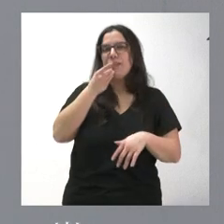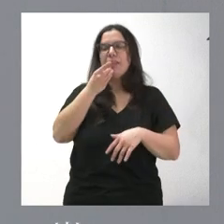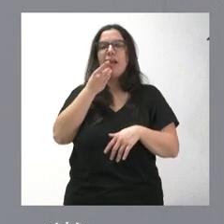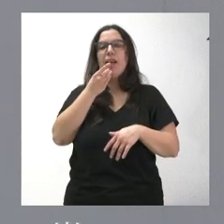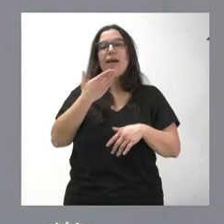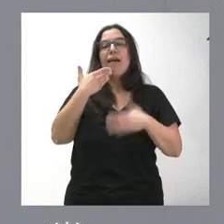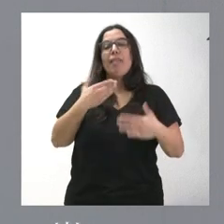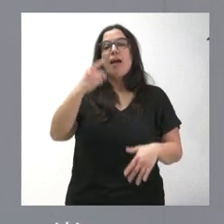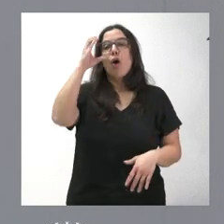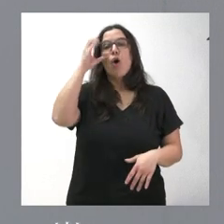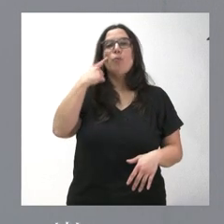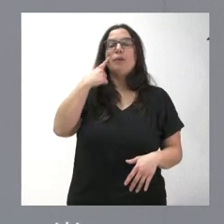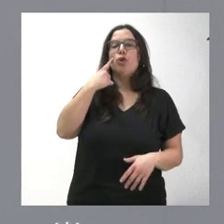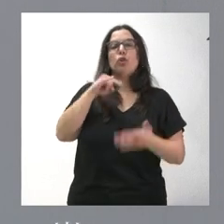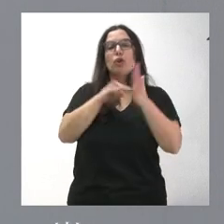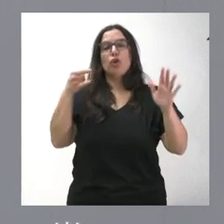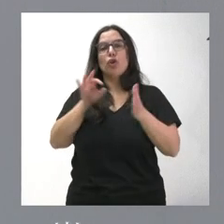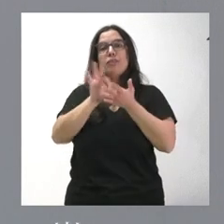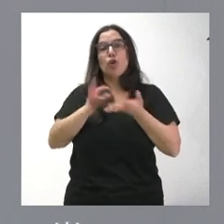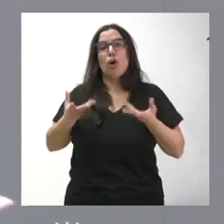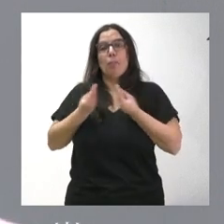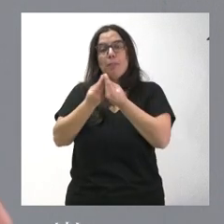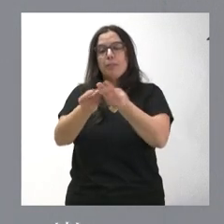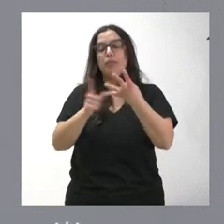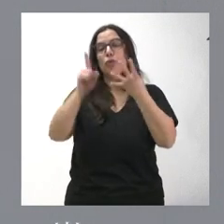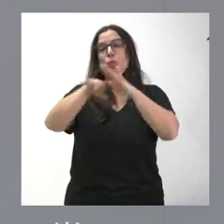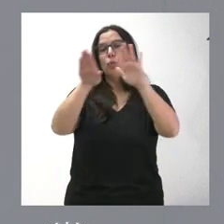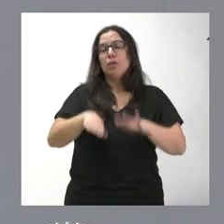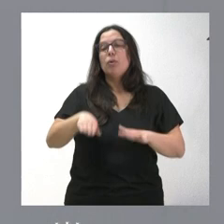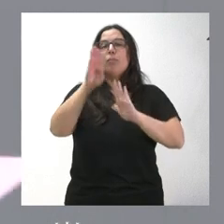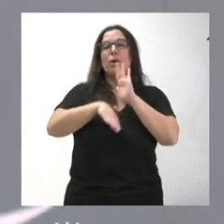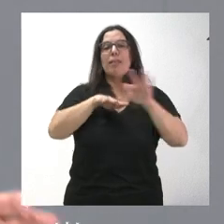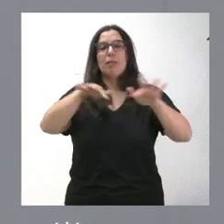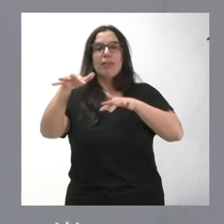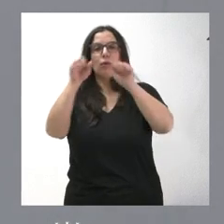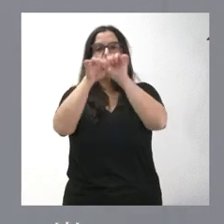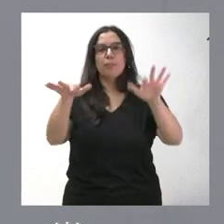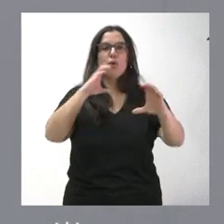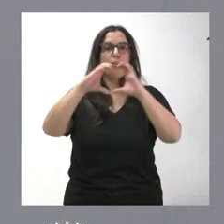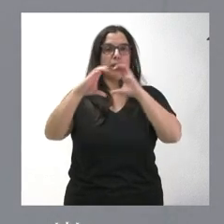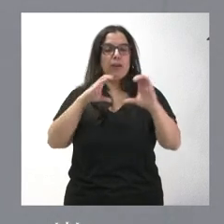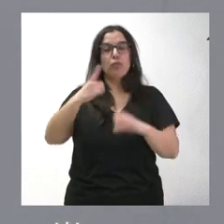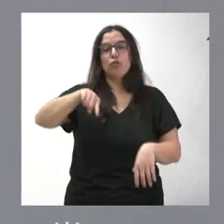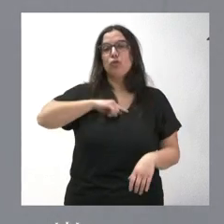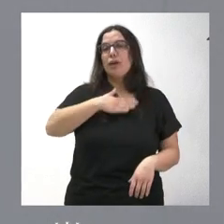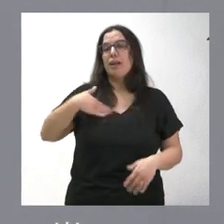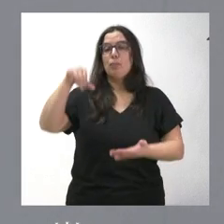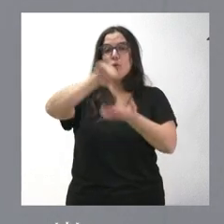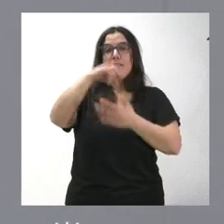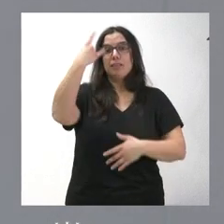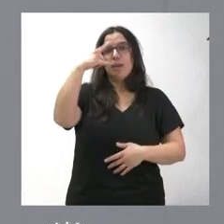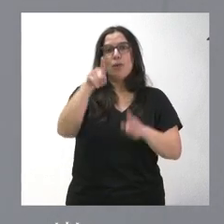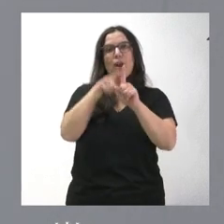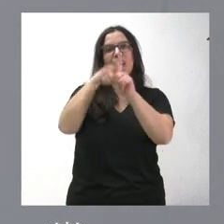observatorio tecnológico y servicios de acompañamiento. Y, por último, el programa de dinamización y comunicación. Queremos que Salamanca se convierta en una referencia